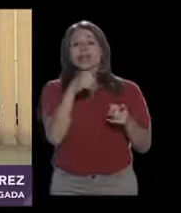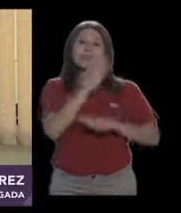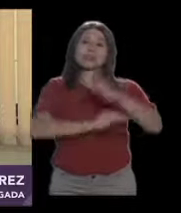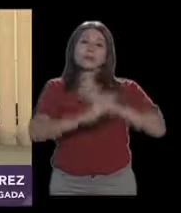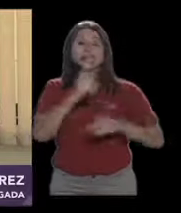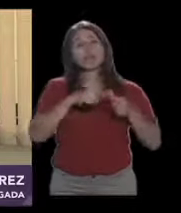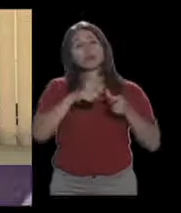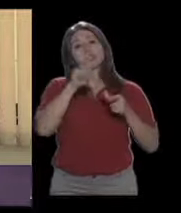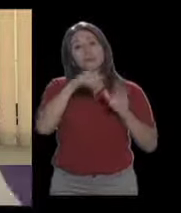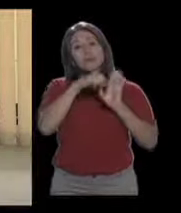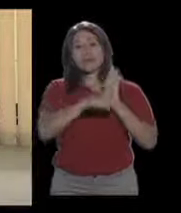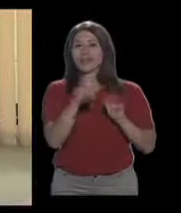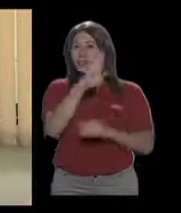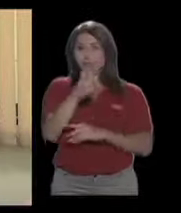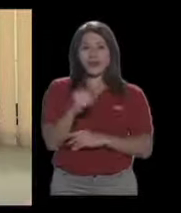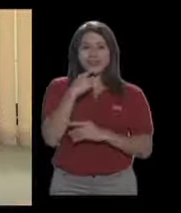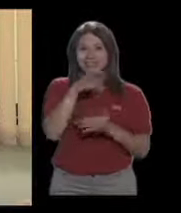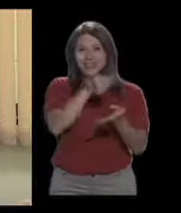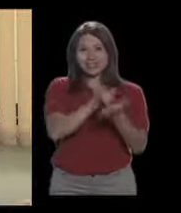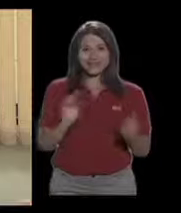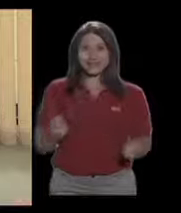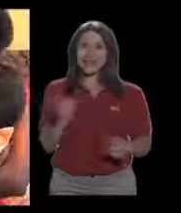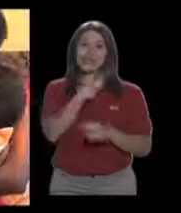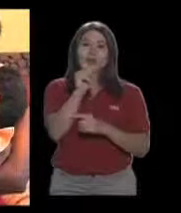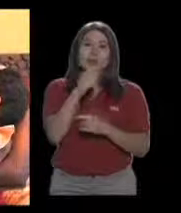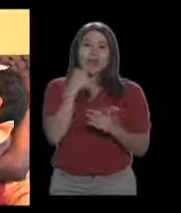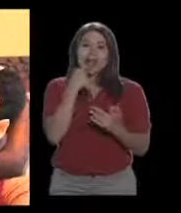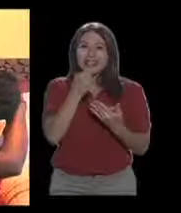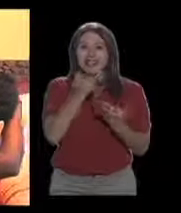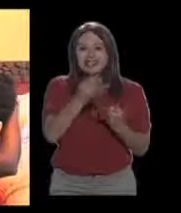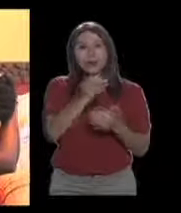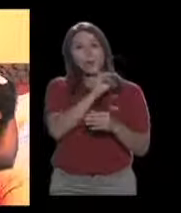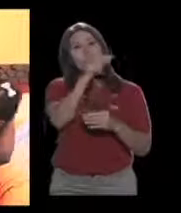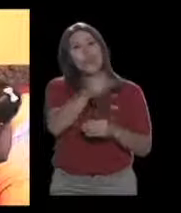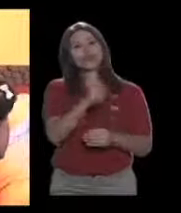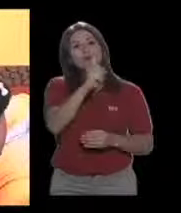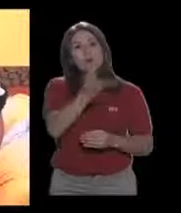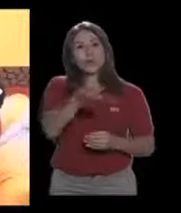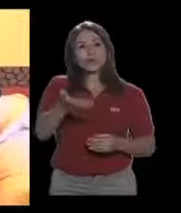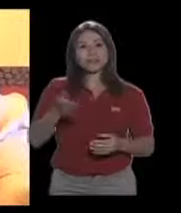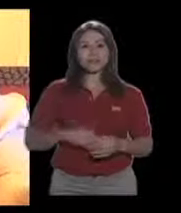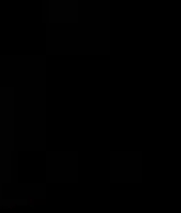tiene que haber discapacidad y nunca va a inventarse una justificación. Gracias.